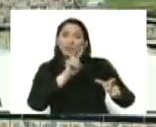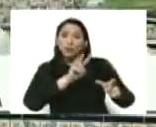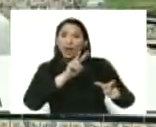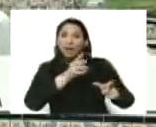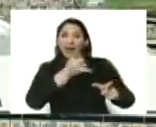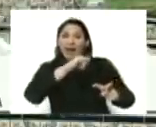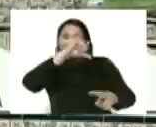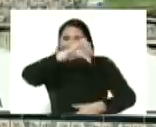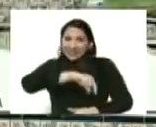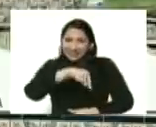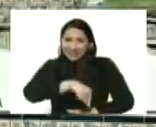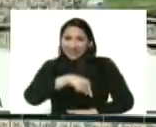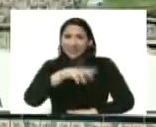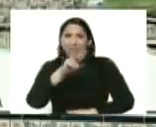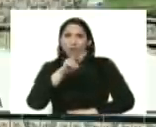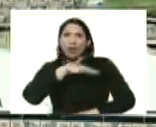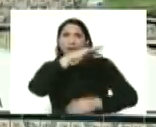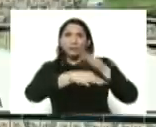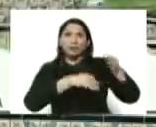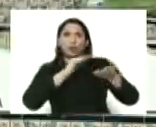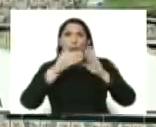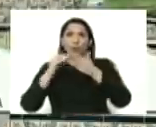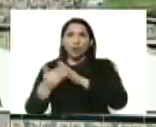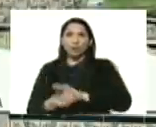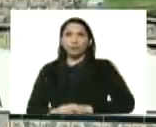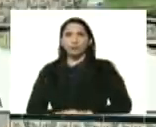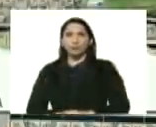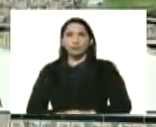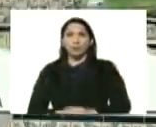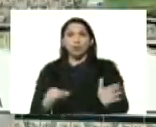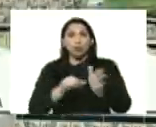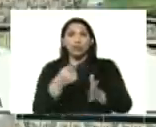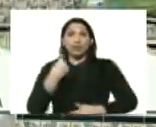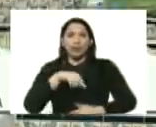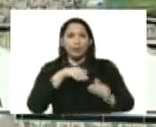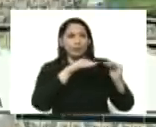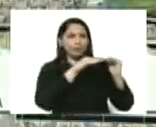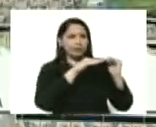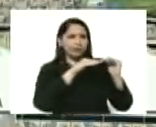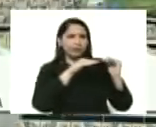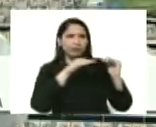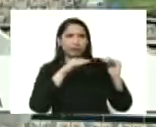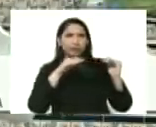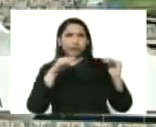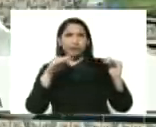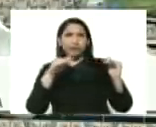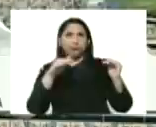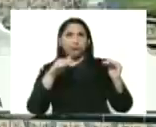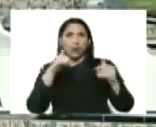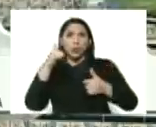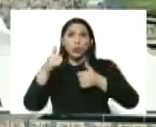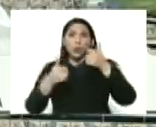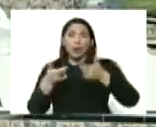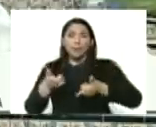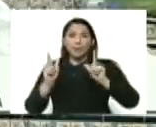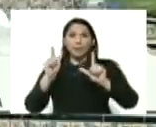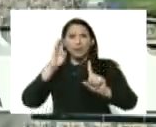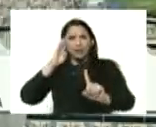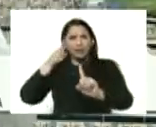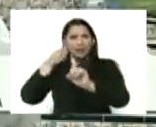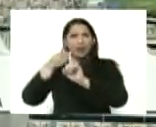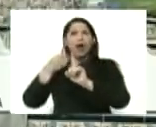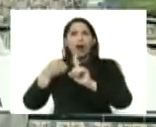venezolanos aquí de transmisión, donde tenemos la curva superaplanada, lo cual nos permite ir a una